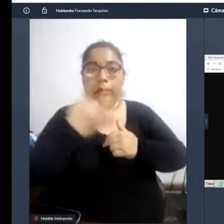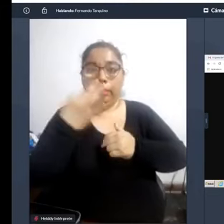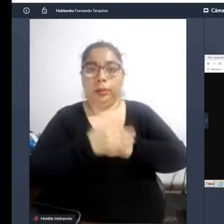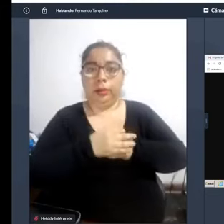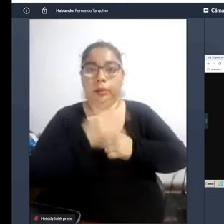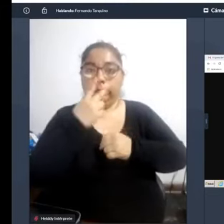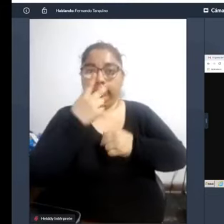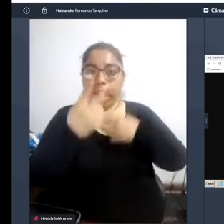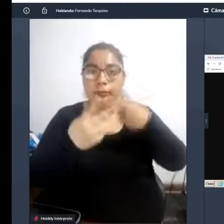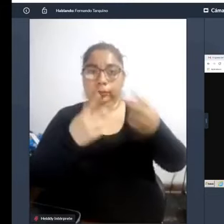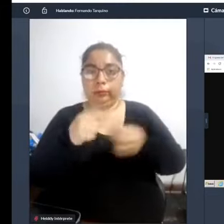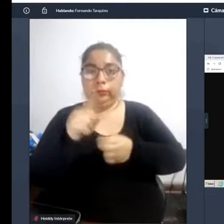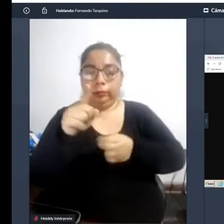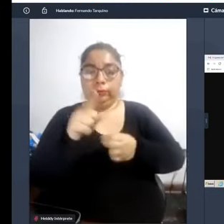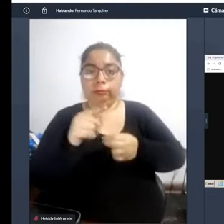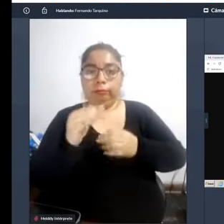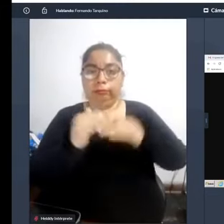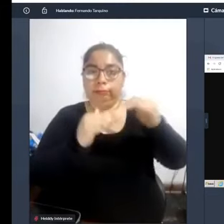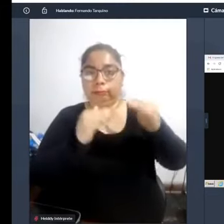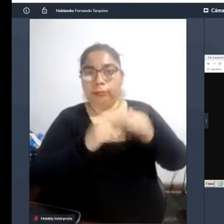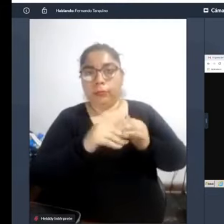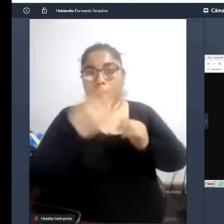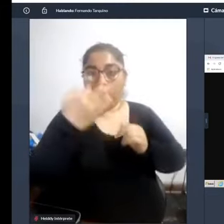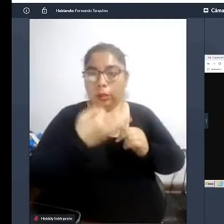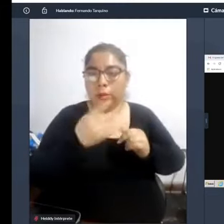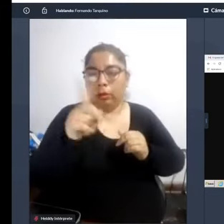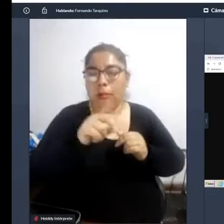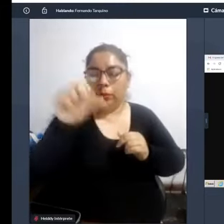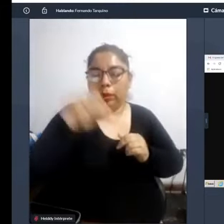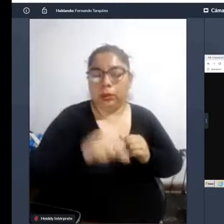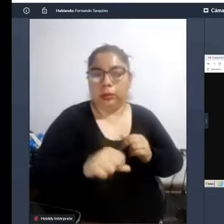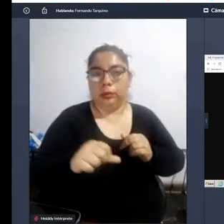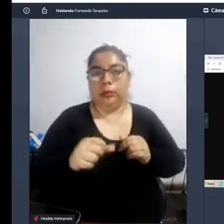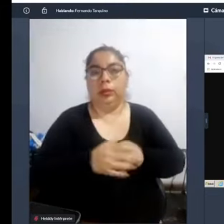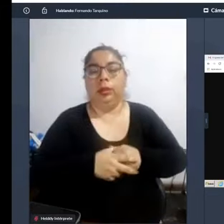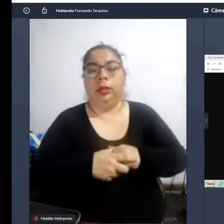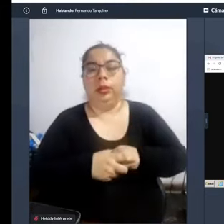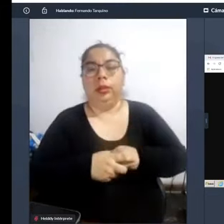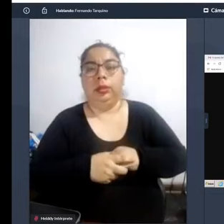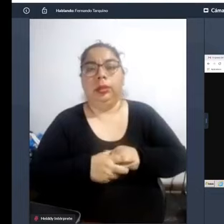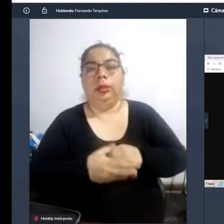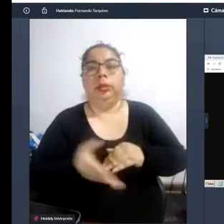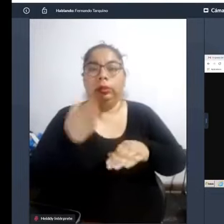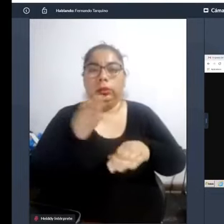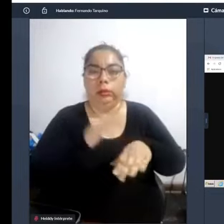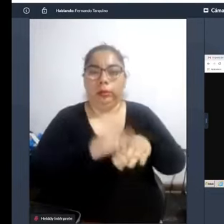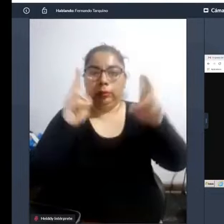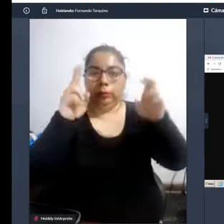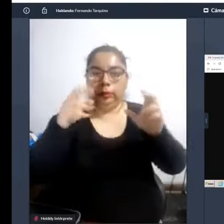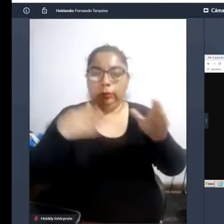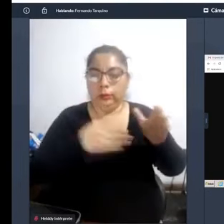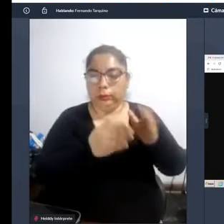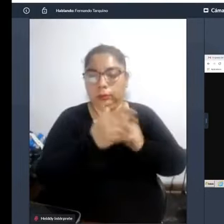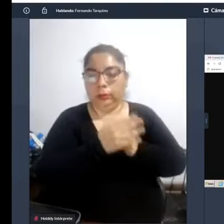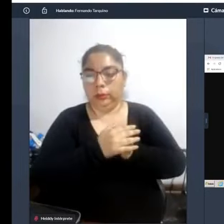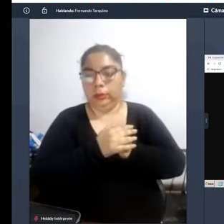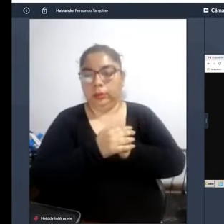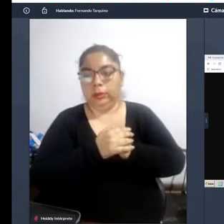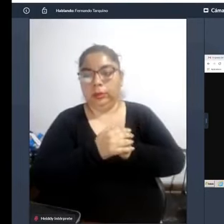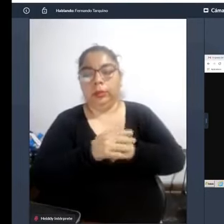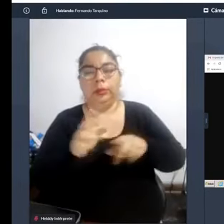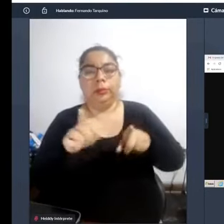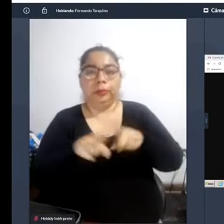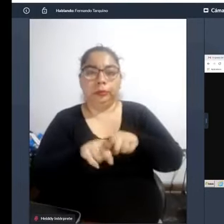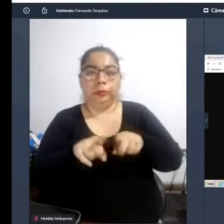haciendo las cosas no mal sino pésimo en el tema de la planificación urbana y lamentablemente